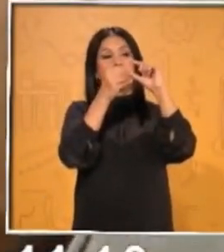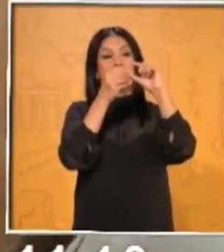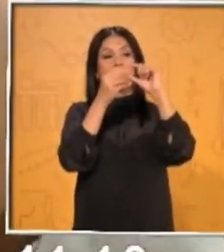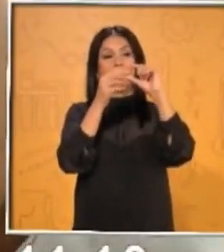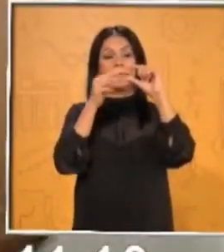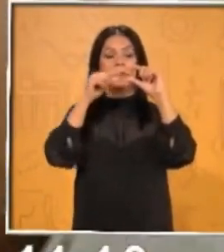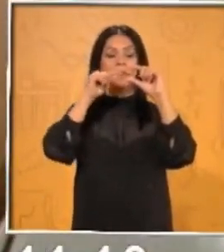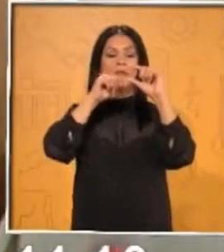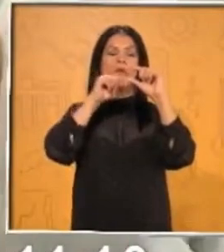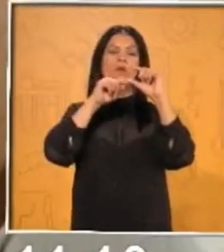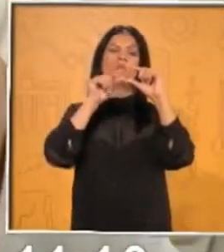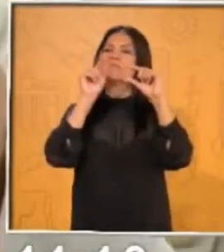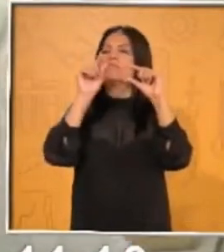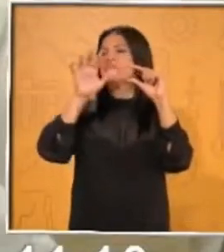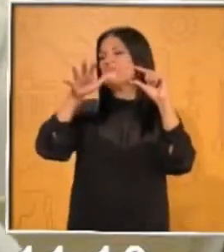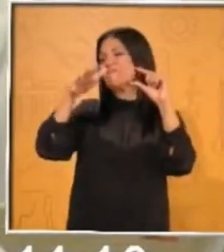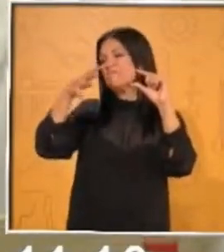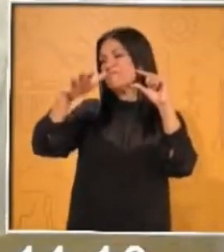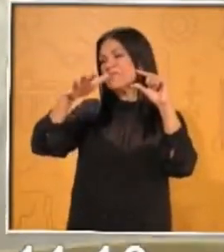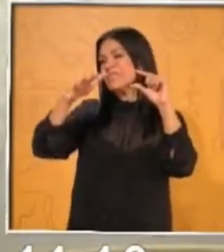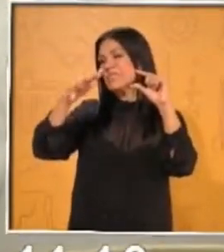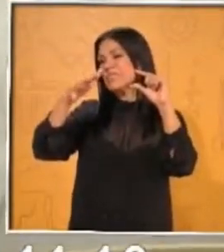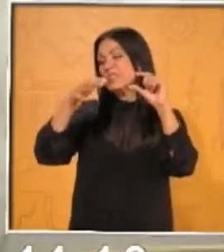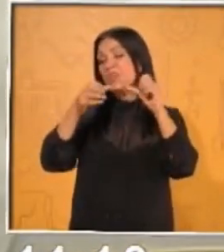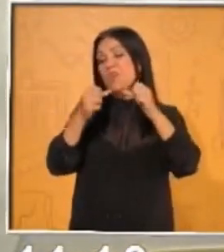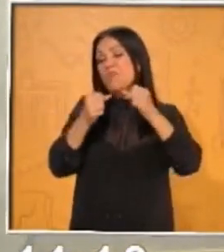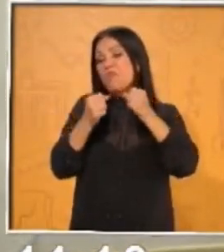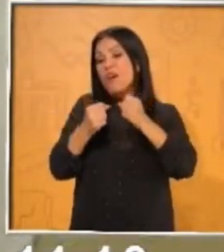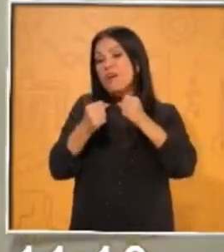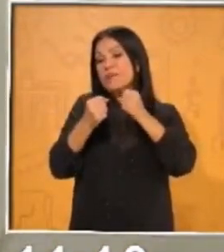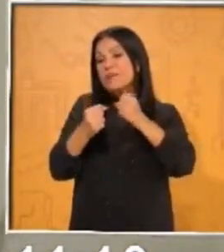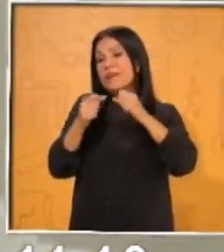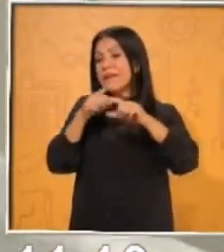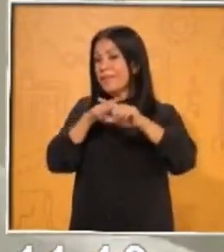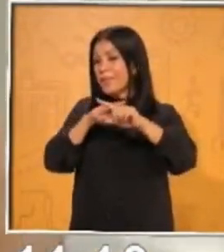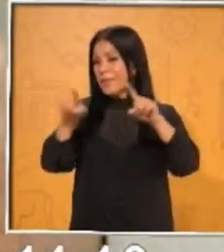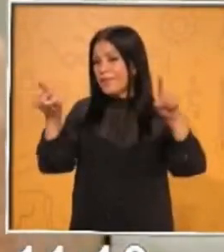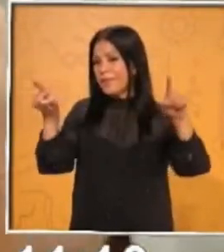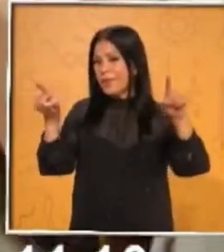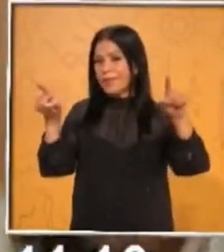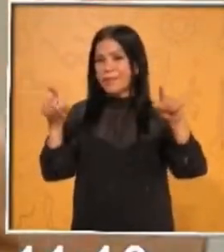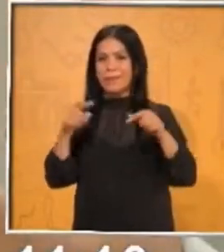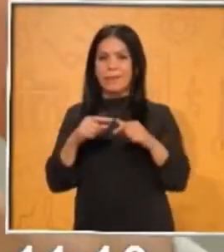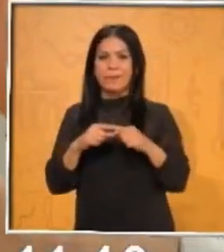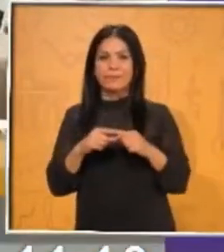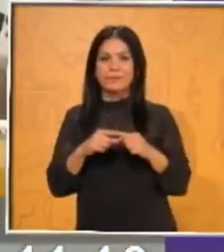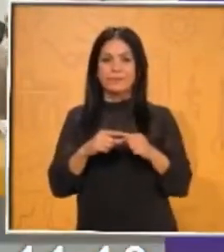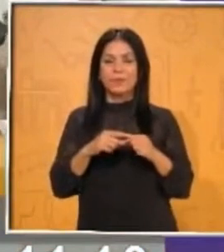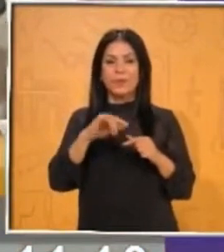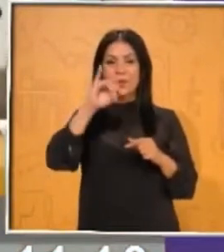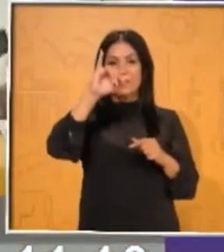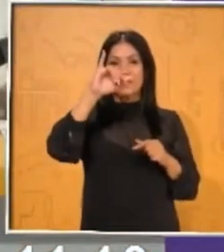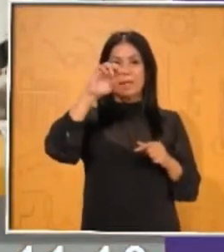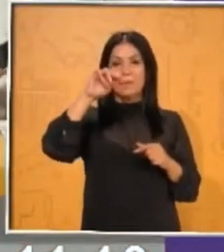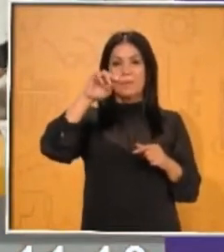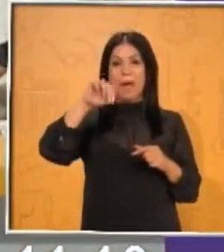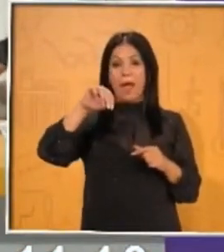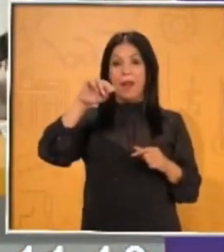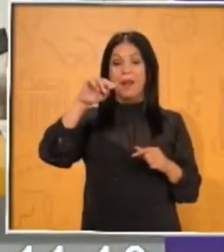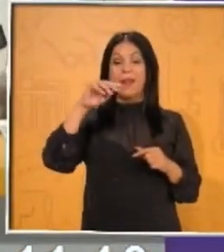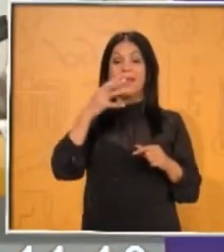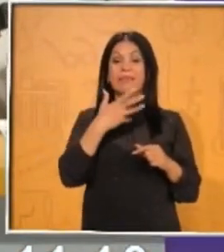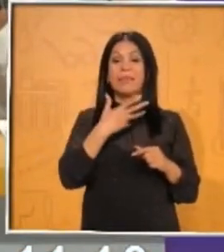como que no tanto. Entonces, eso quiere decir que los imanes tienen dos polos.